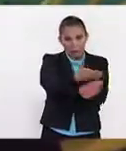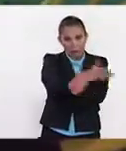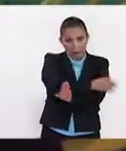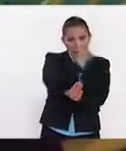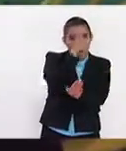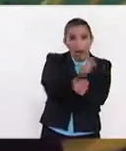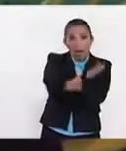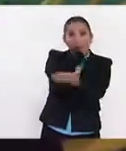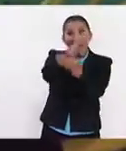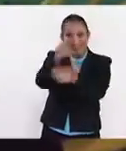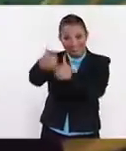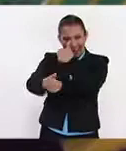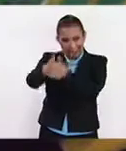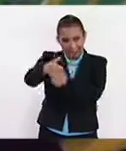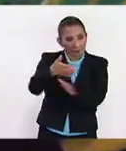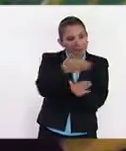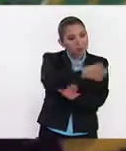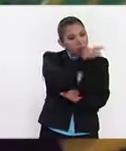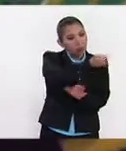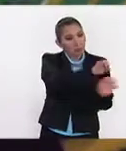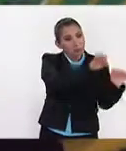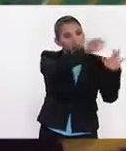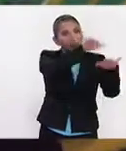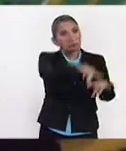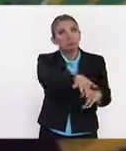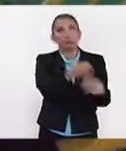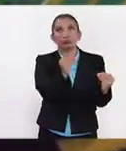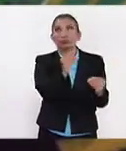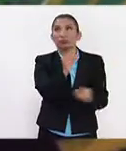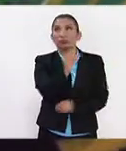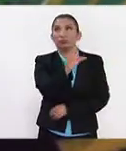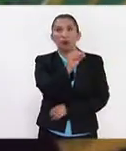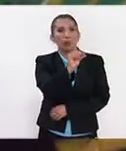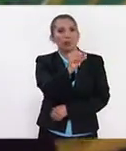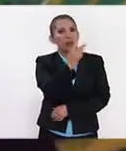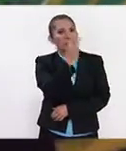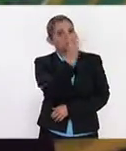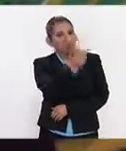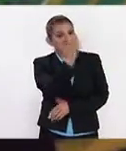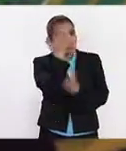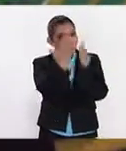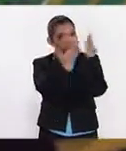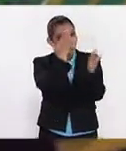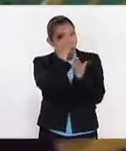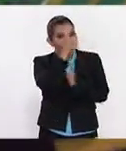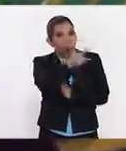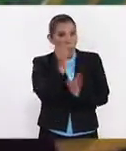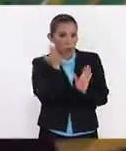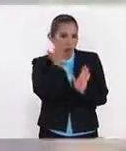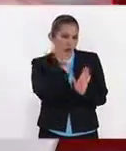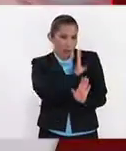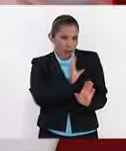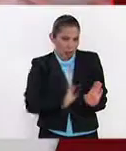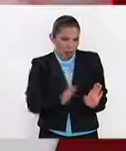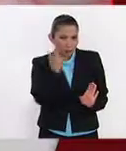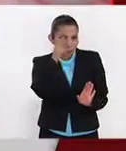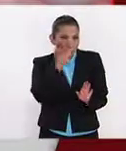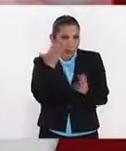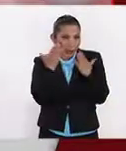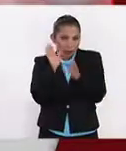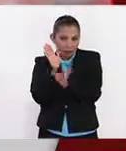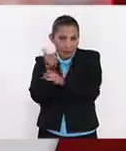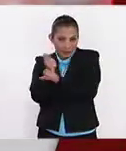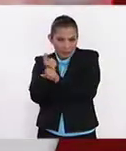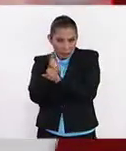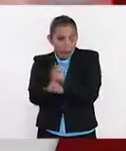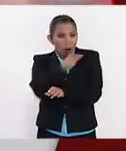instituto, y por ejemplo, ha habido una afluencia de 92 estudiantes o aspirantes más bien a la licenciatura.